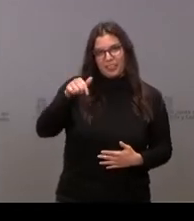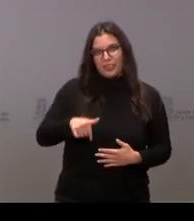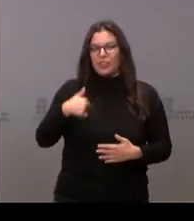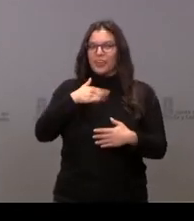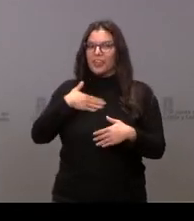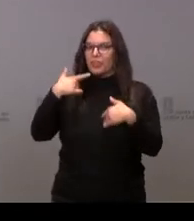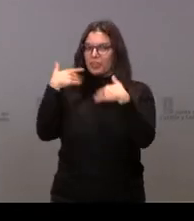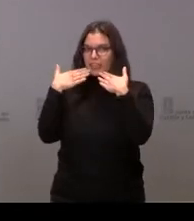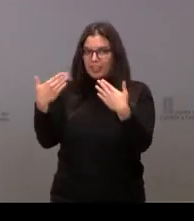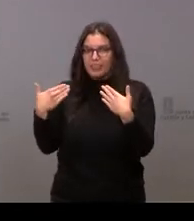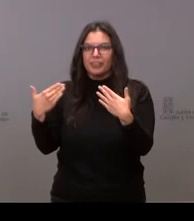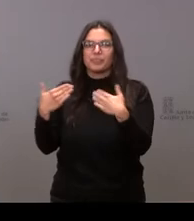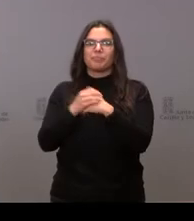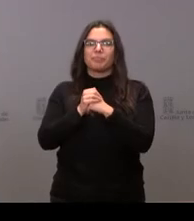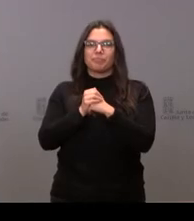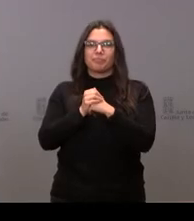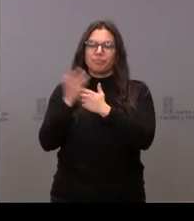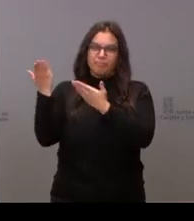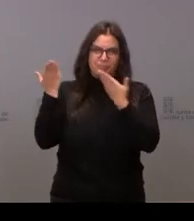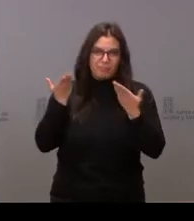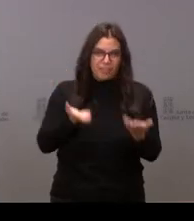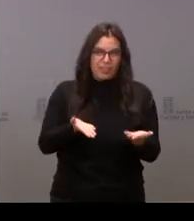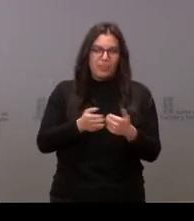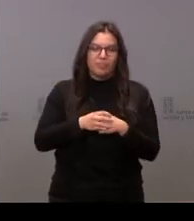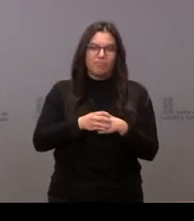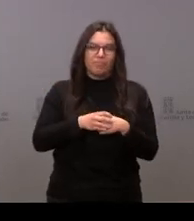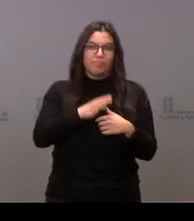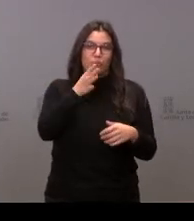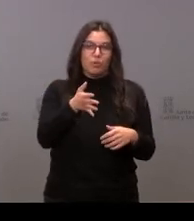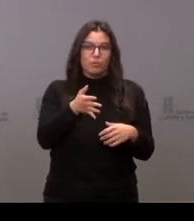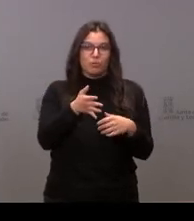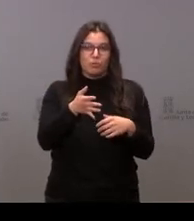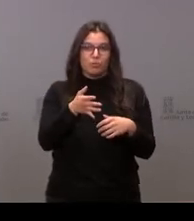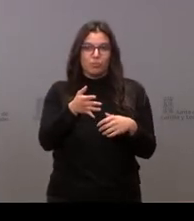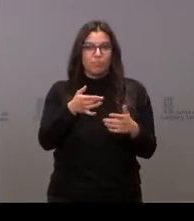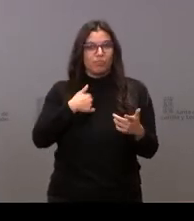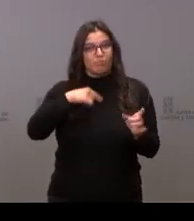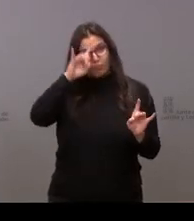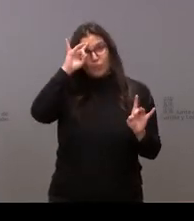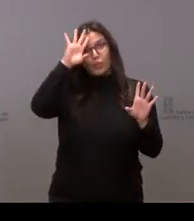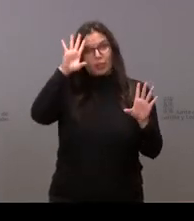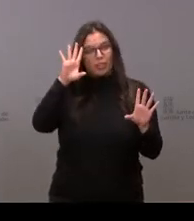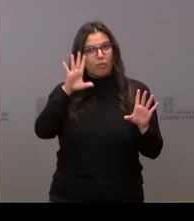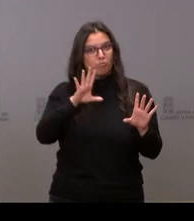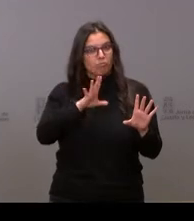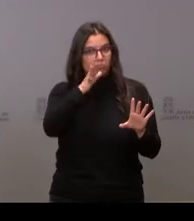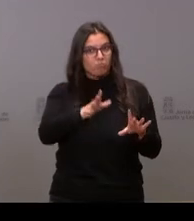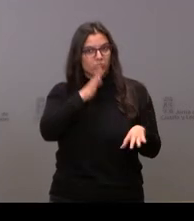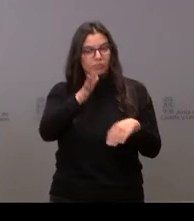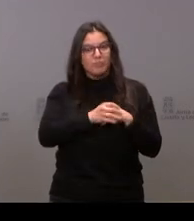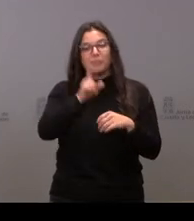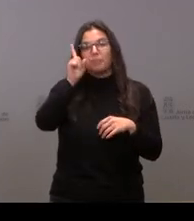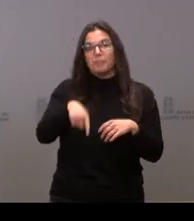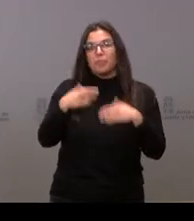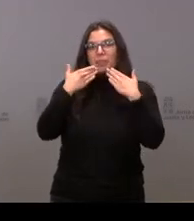quiero agradecer esa invitación porque estoy sorprendido gratamente. Quiero agradecer también